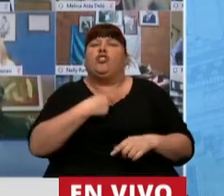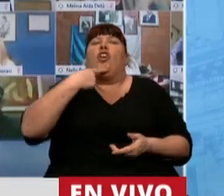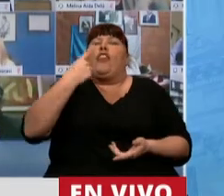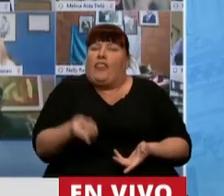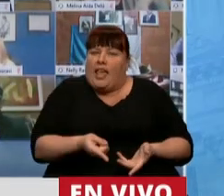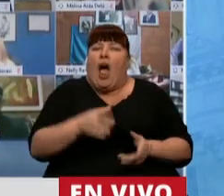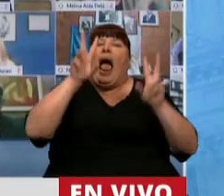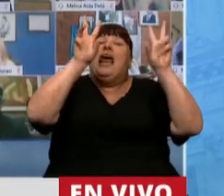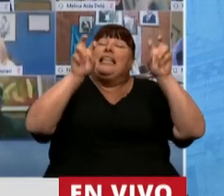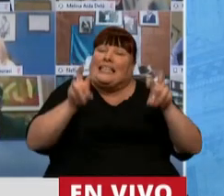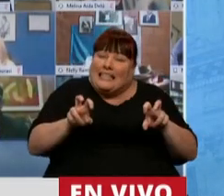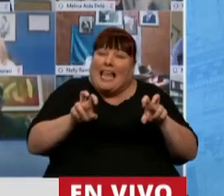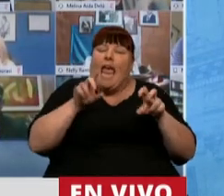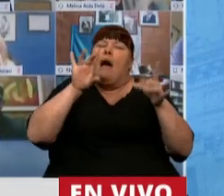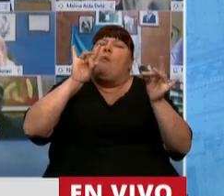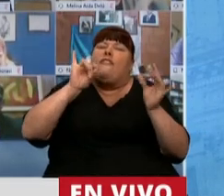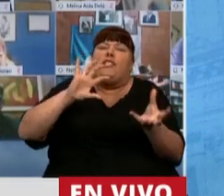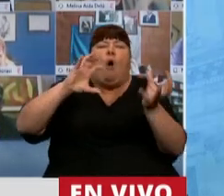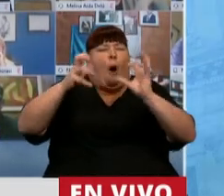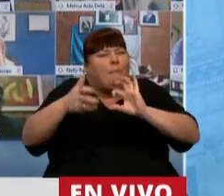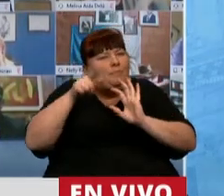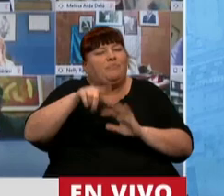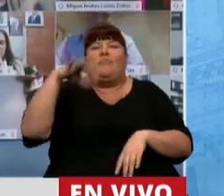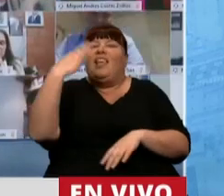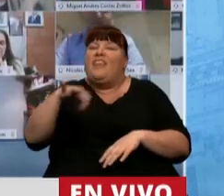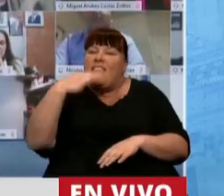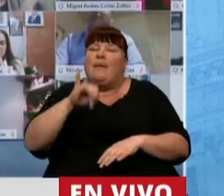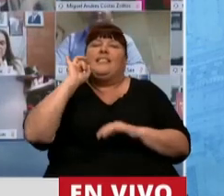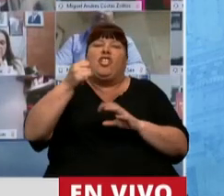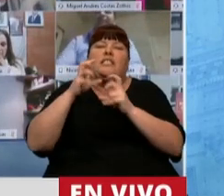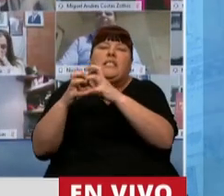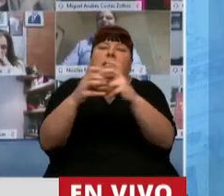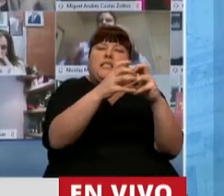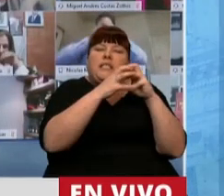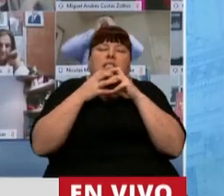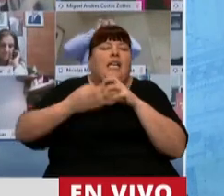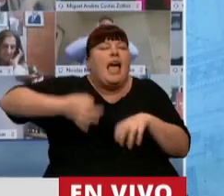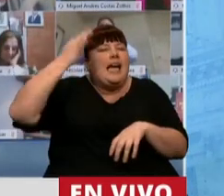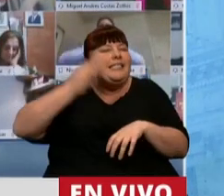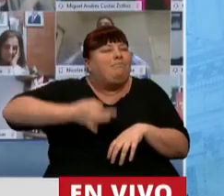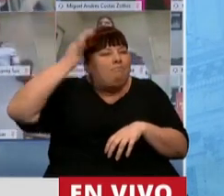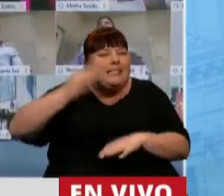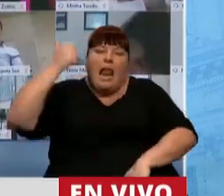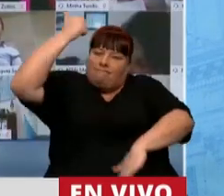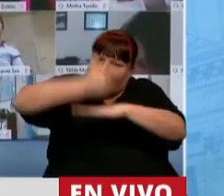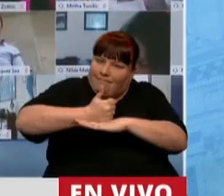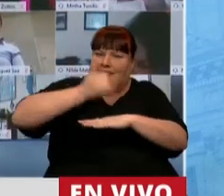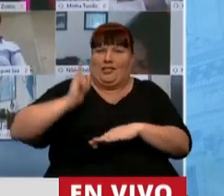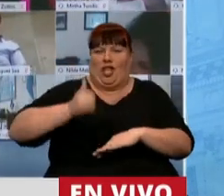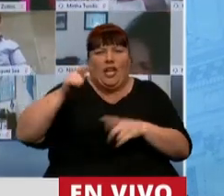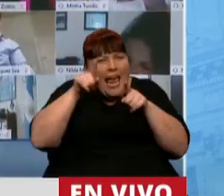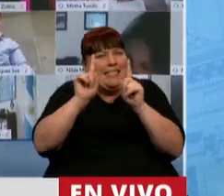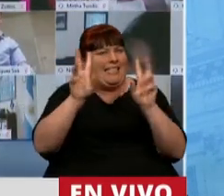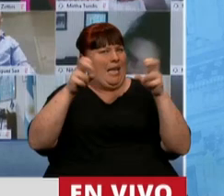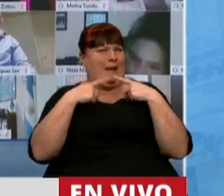decimos, hay temas que por su complejidad requieren un tratamiento que sea esencialmente presencial. Eso estamos